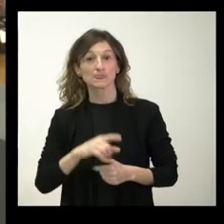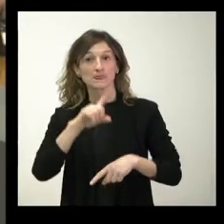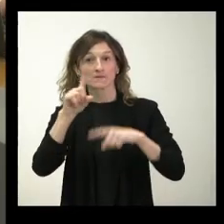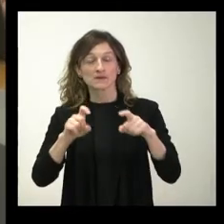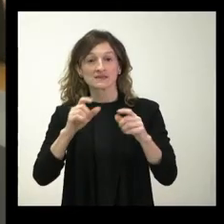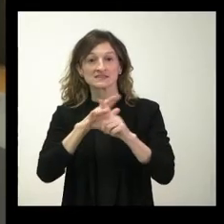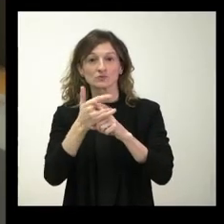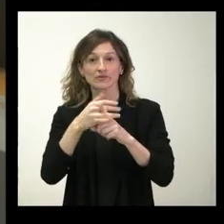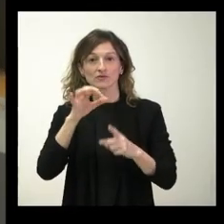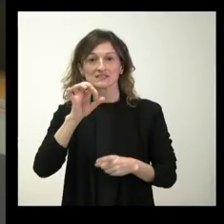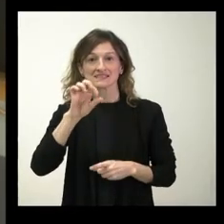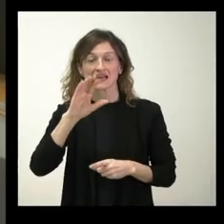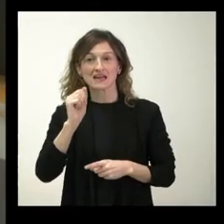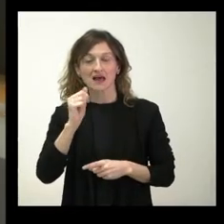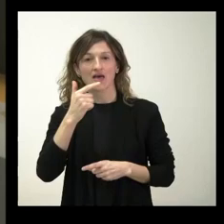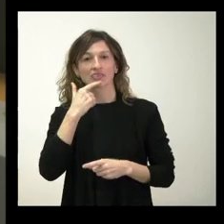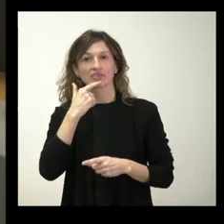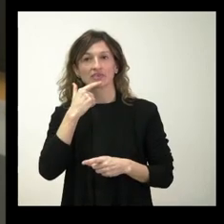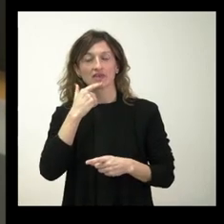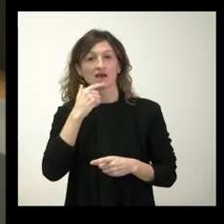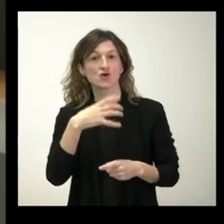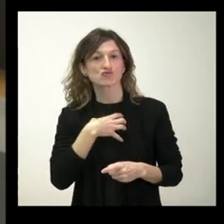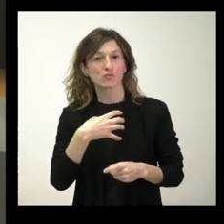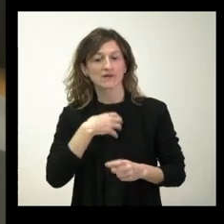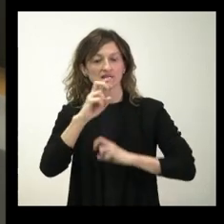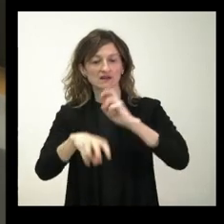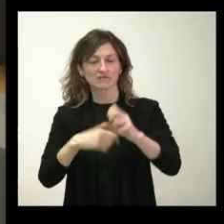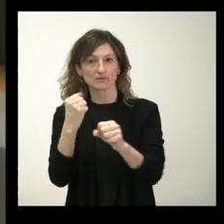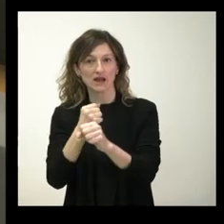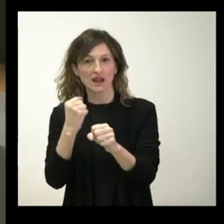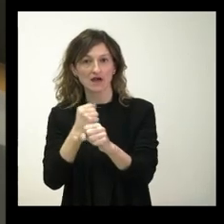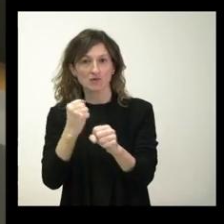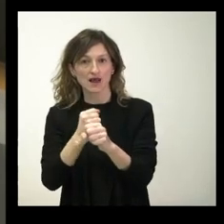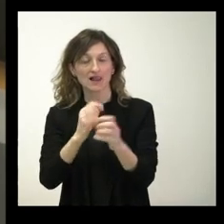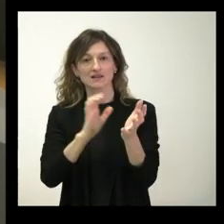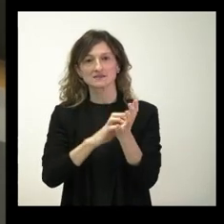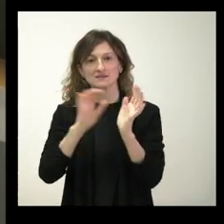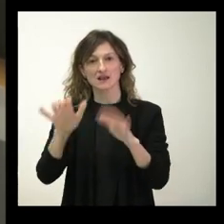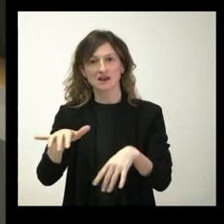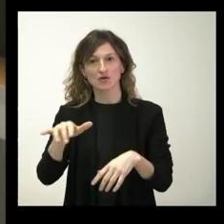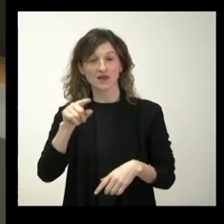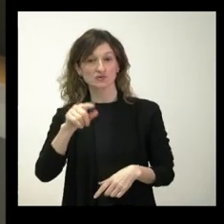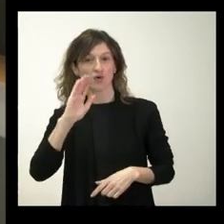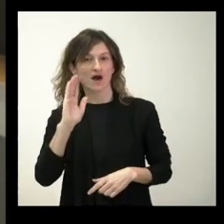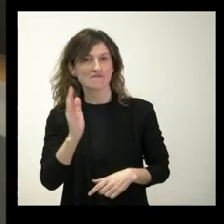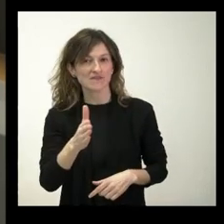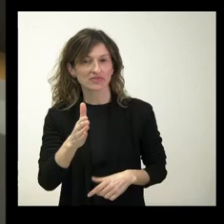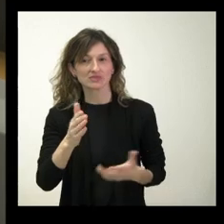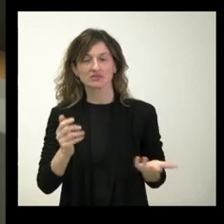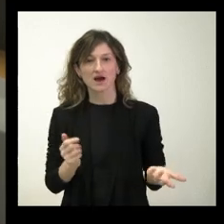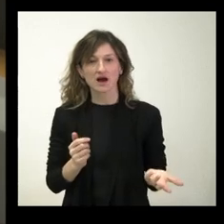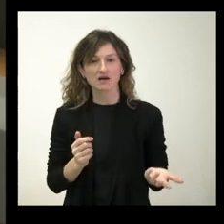SERLA podría llevar a que no se pudiera ejecutar la reforma laboral en Castilla y León. No sé si va a afectar en este sentido